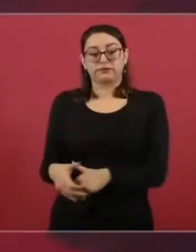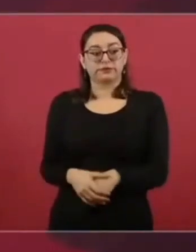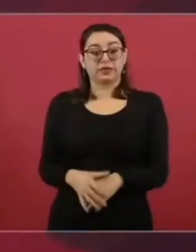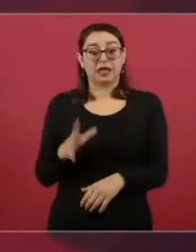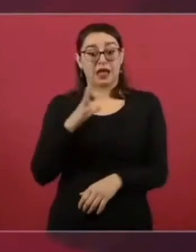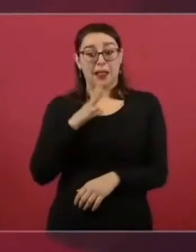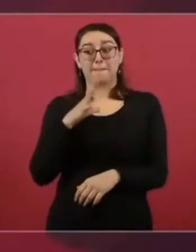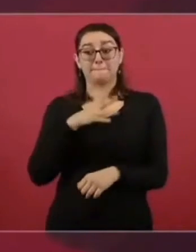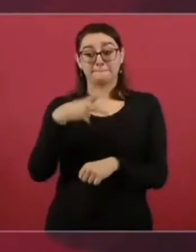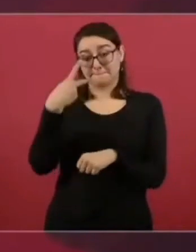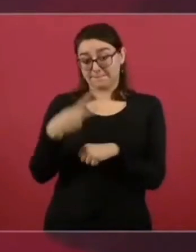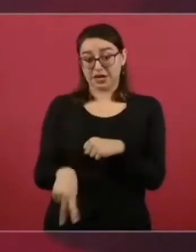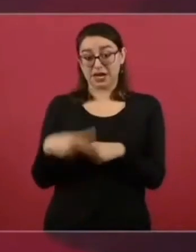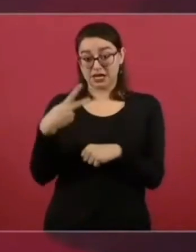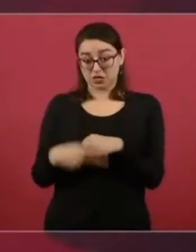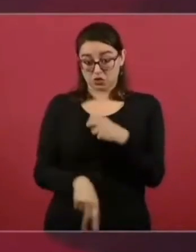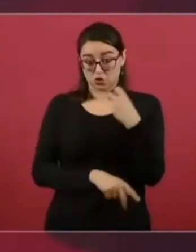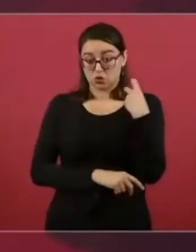riesgos.